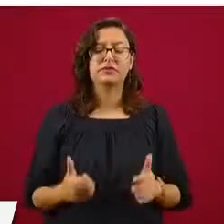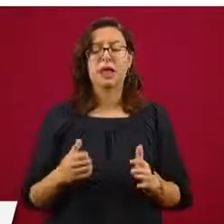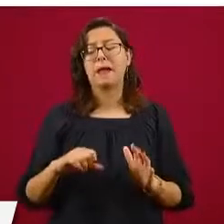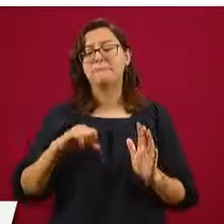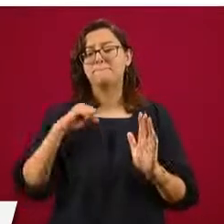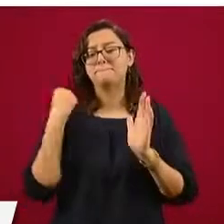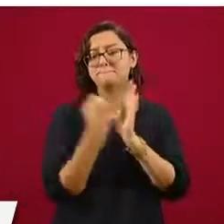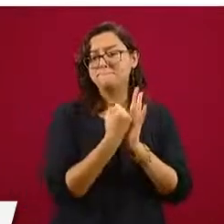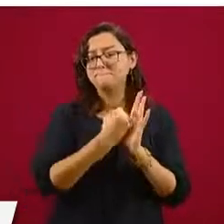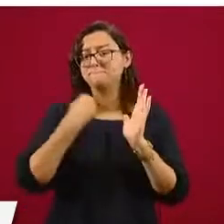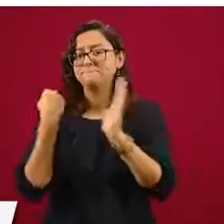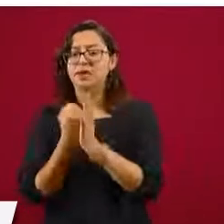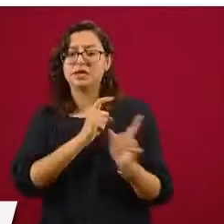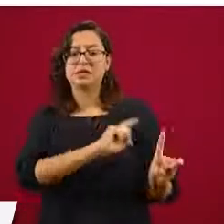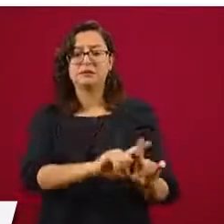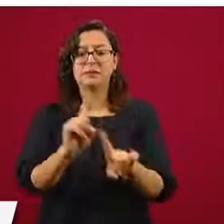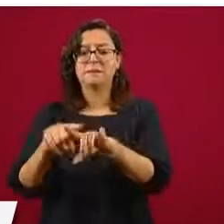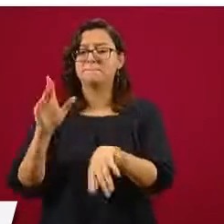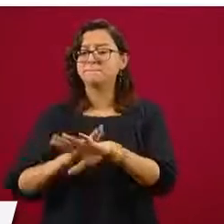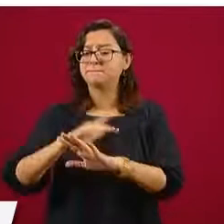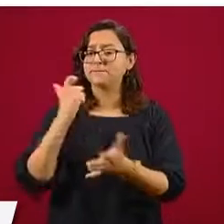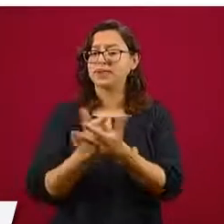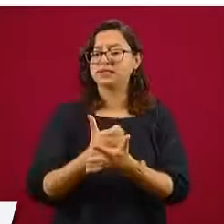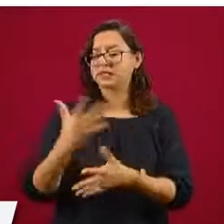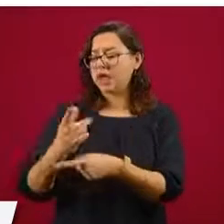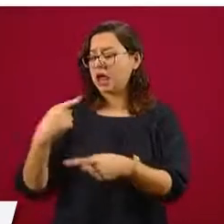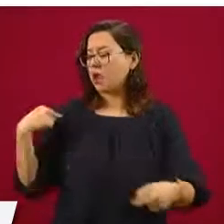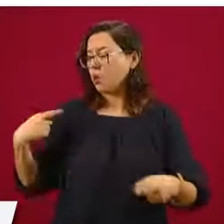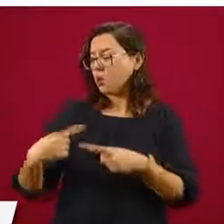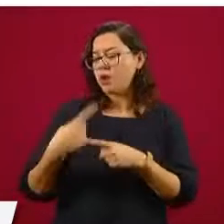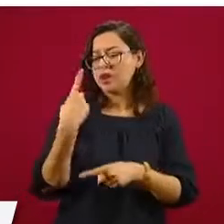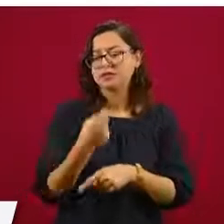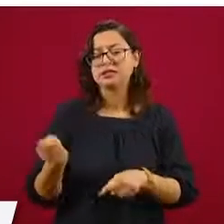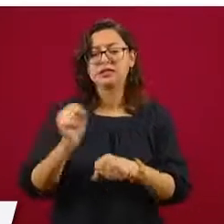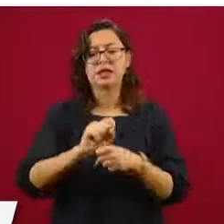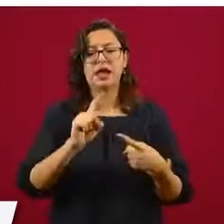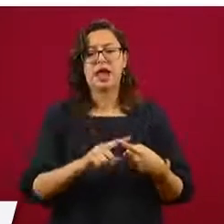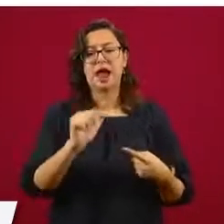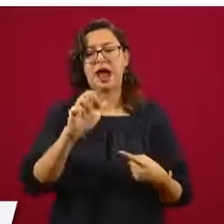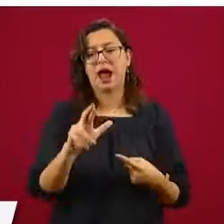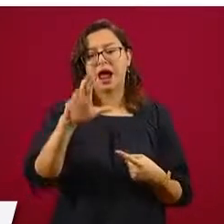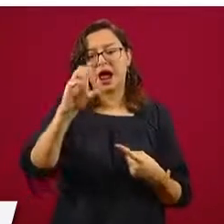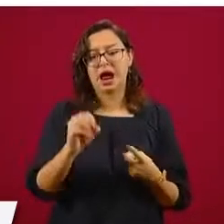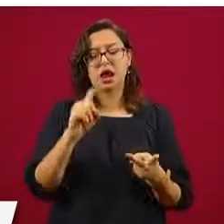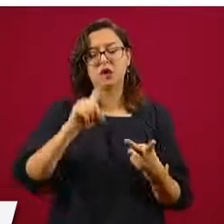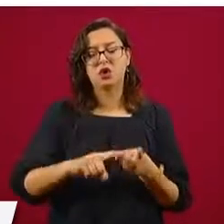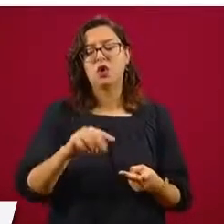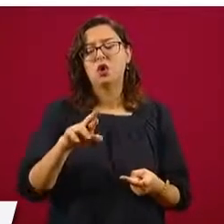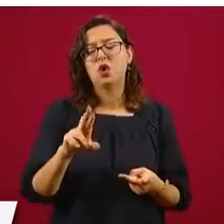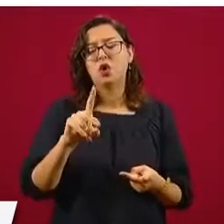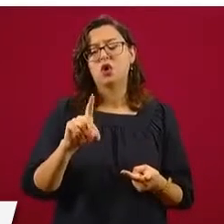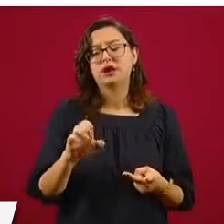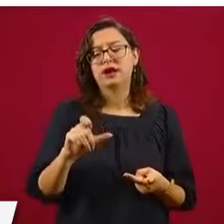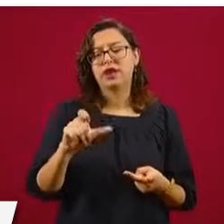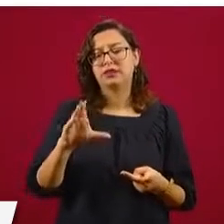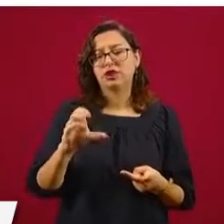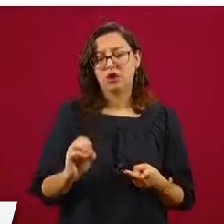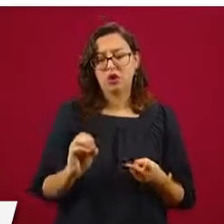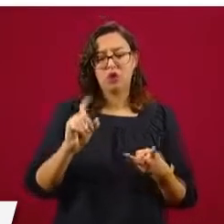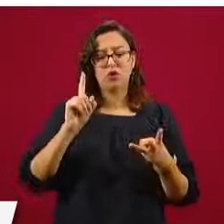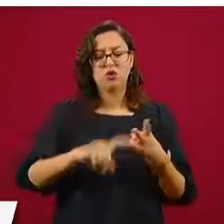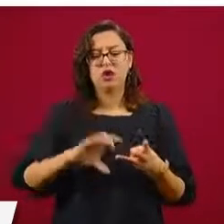las más caras en promedio fueron en esta semana que cerró Arco, Redco y Chevron, mientras que las más